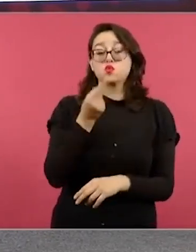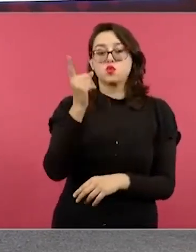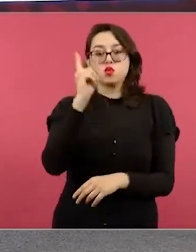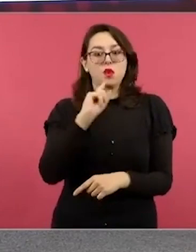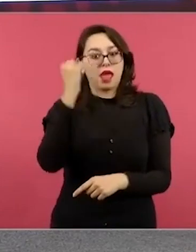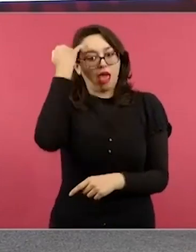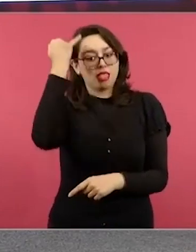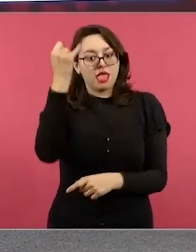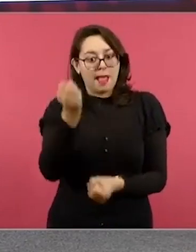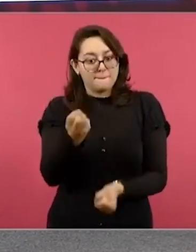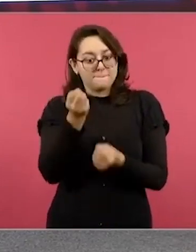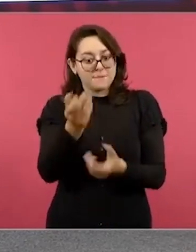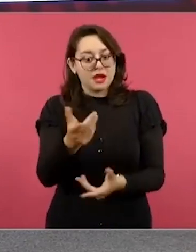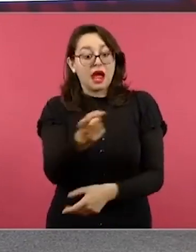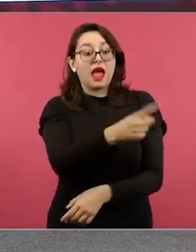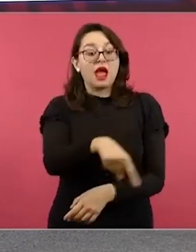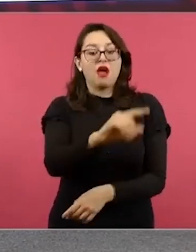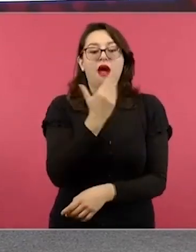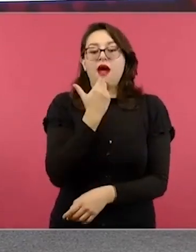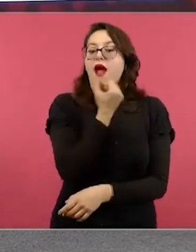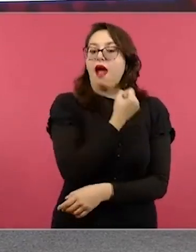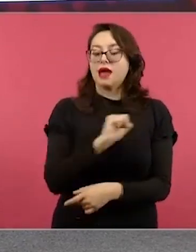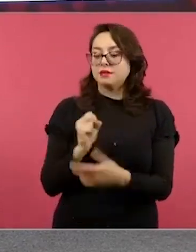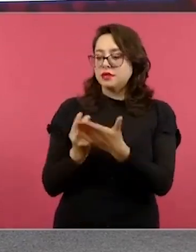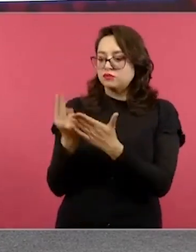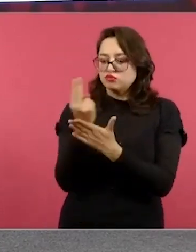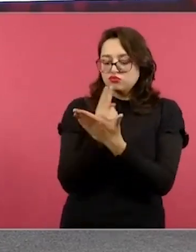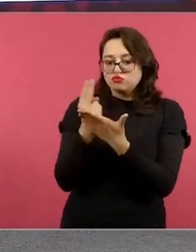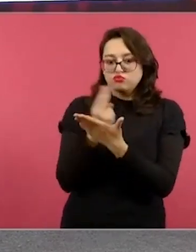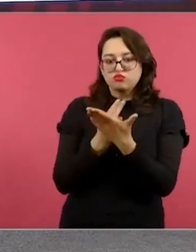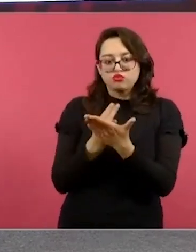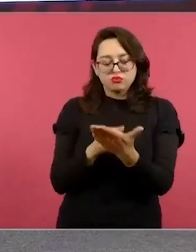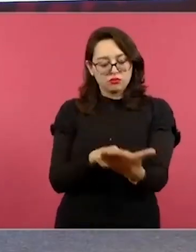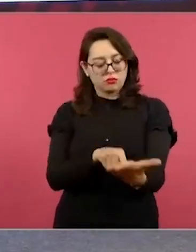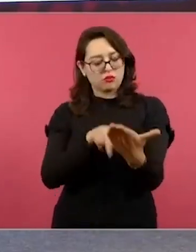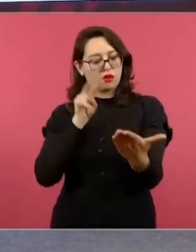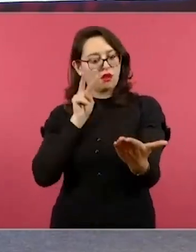este tipo que inviten a la reflexión. Adelante por favor.